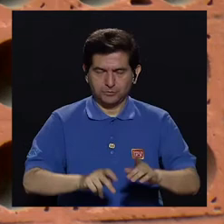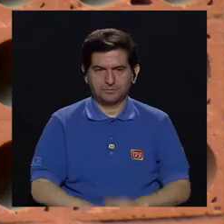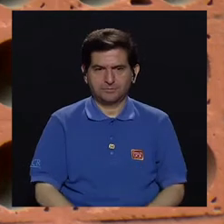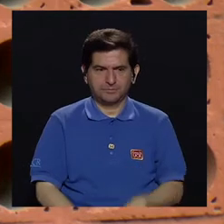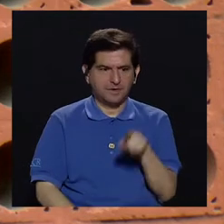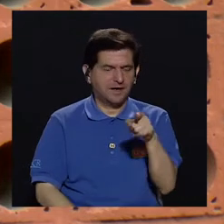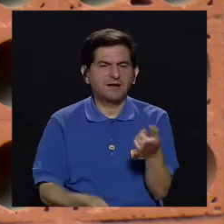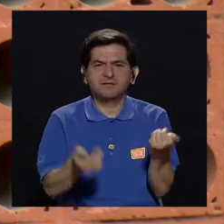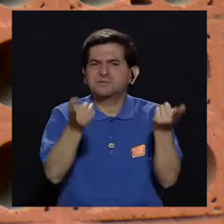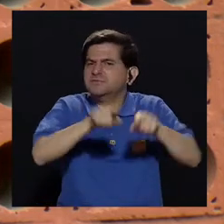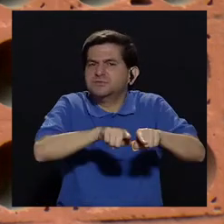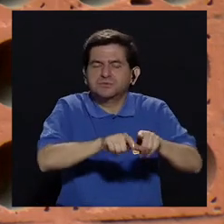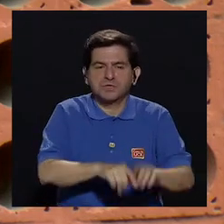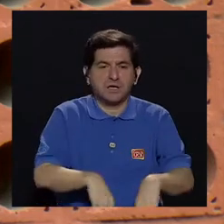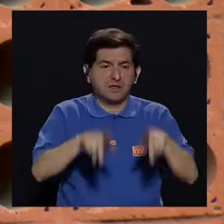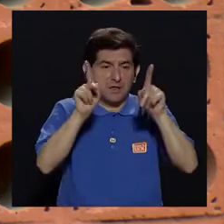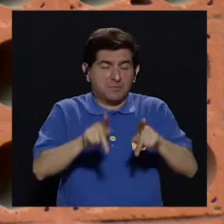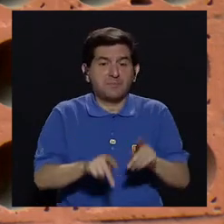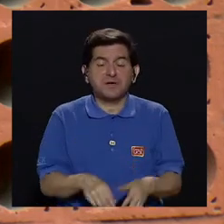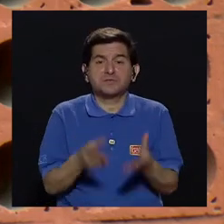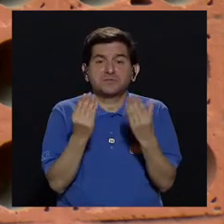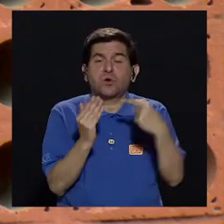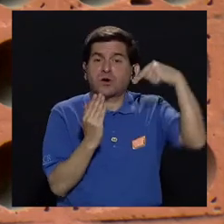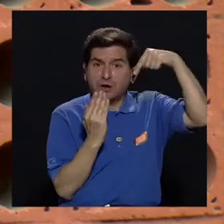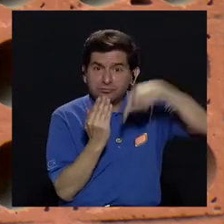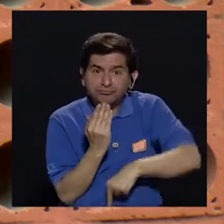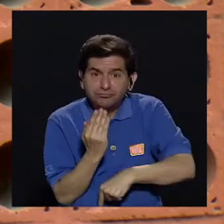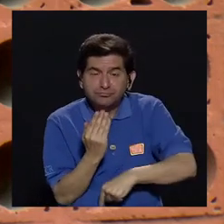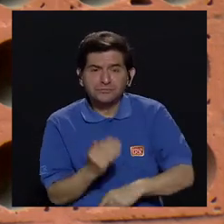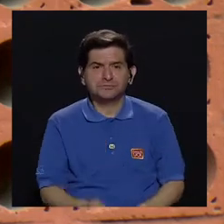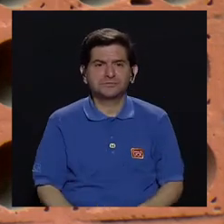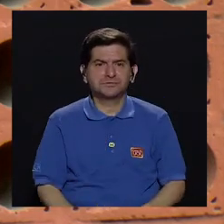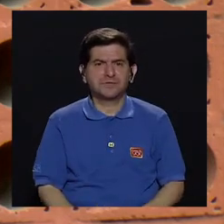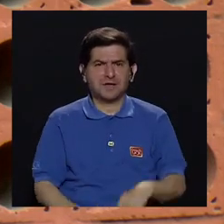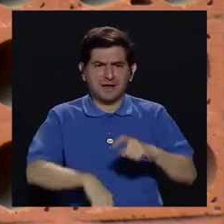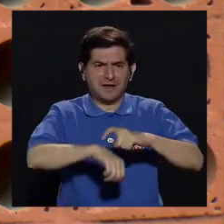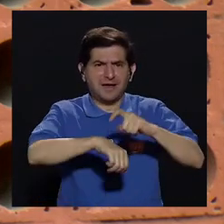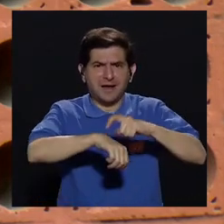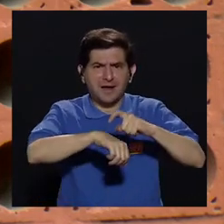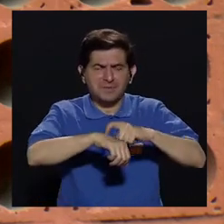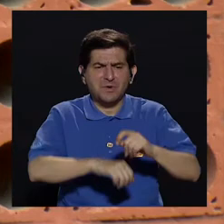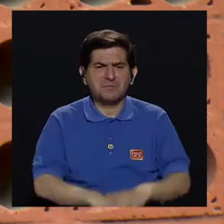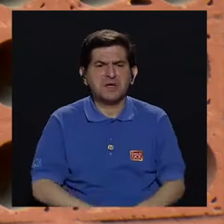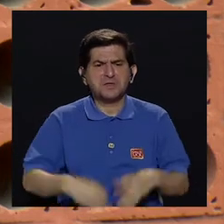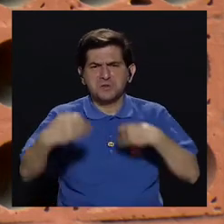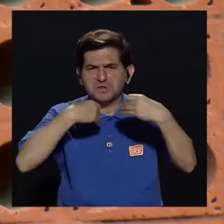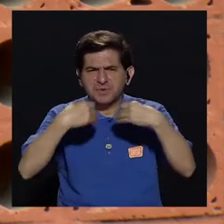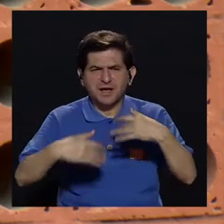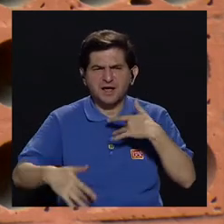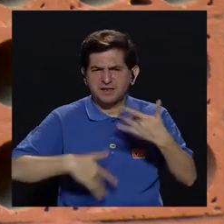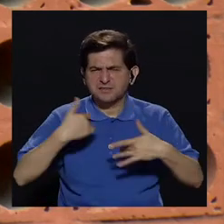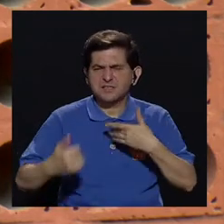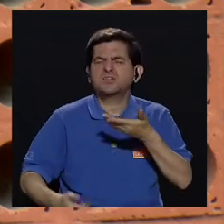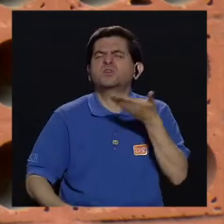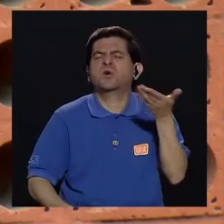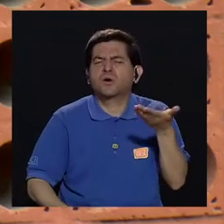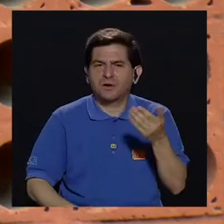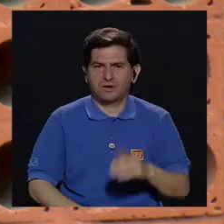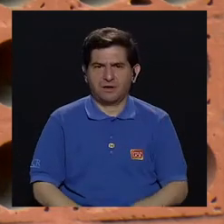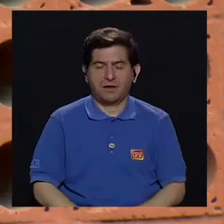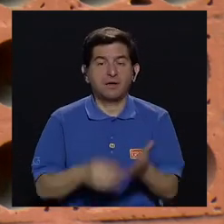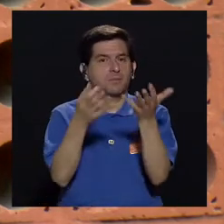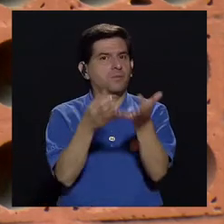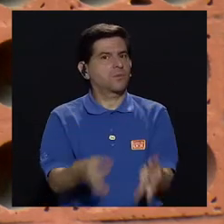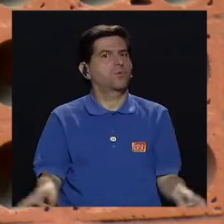atención al paciente, qué es lo que está pasando, la persona que está sufriendo el ataque de pánico, una vez que se pase nos puede contar qué sintió,